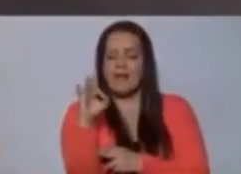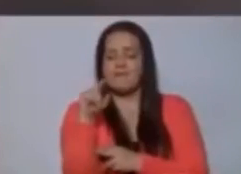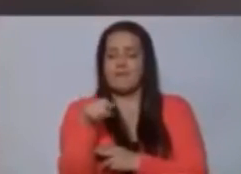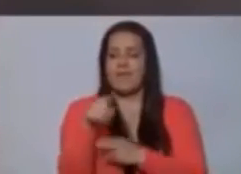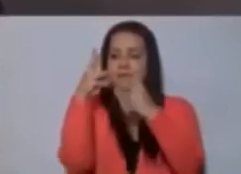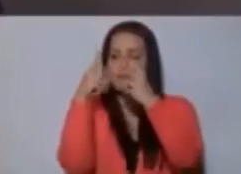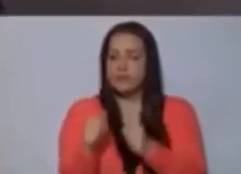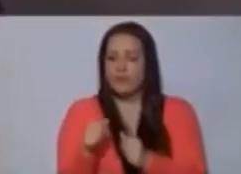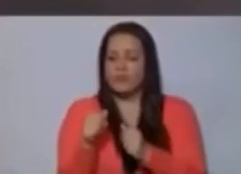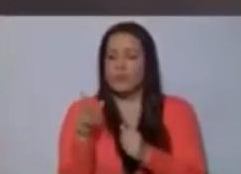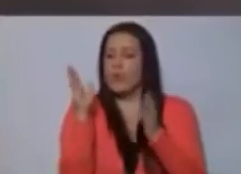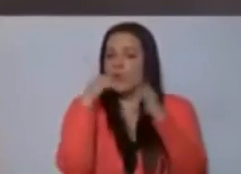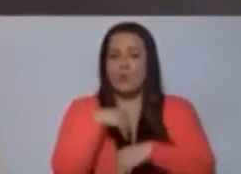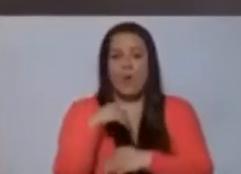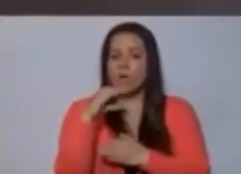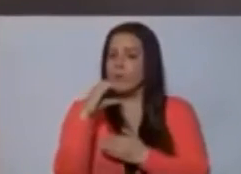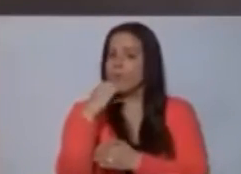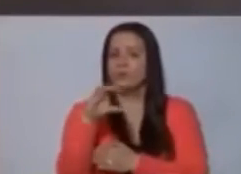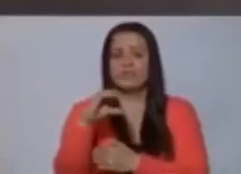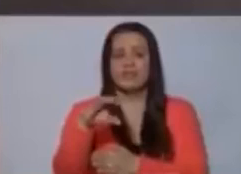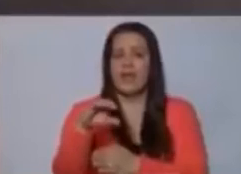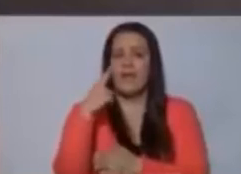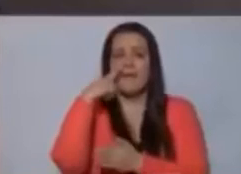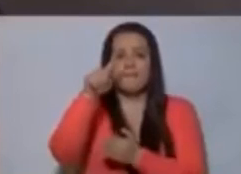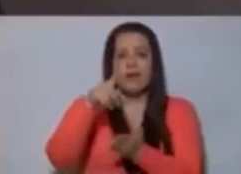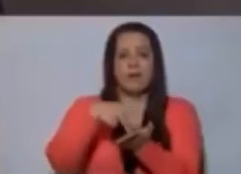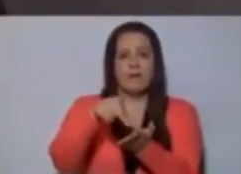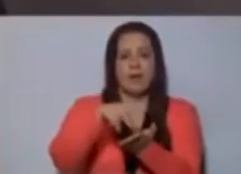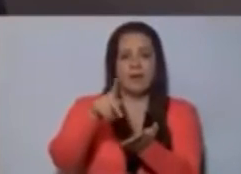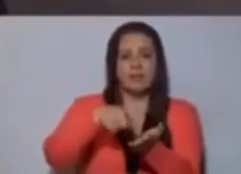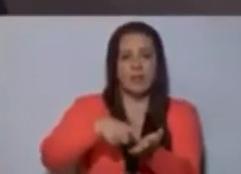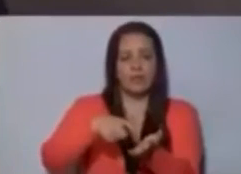extraordinario no hay un porcentaje que va para la amortización de la deuda.